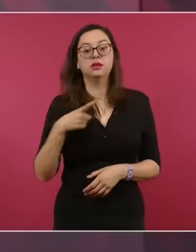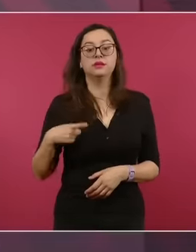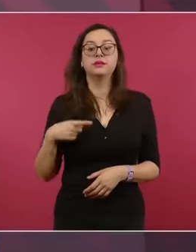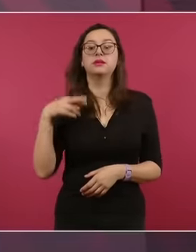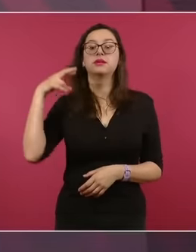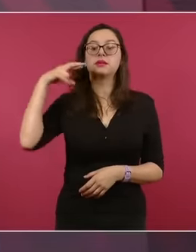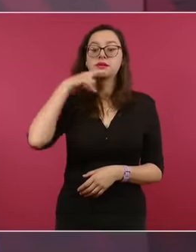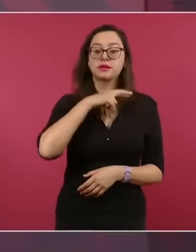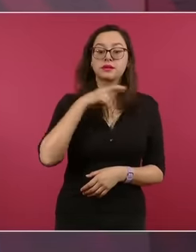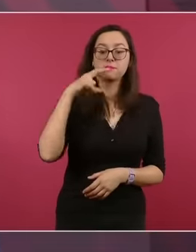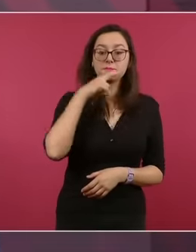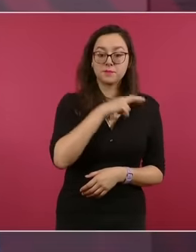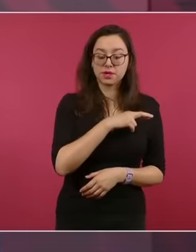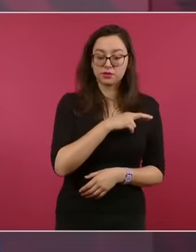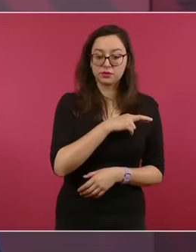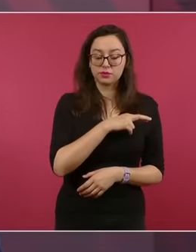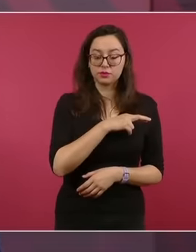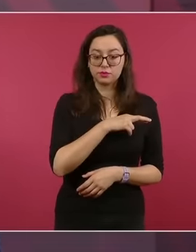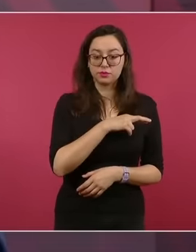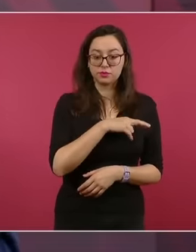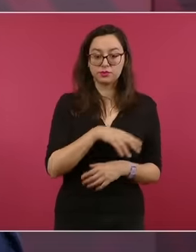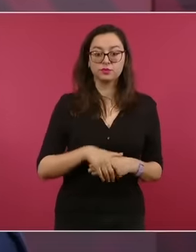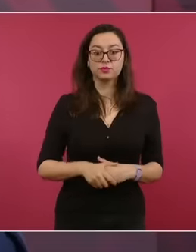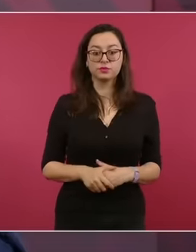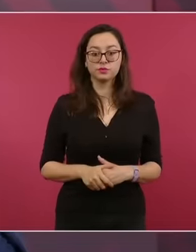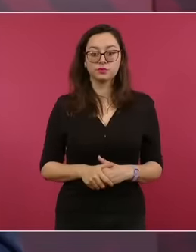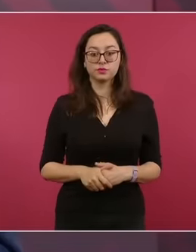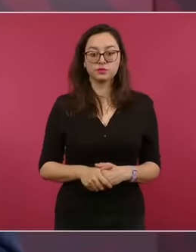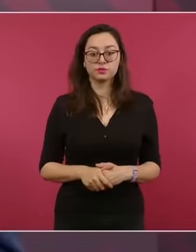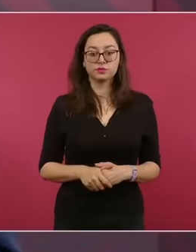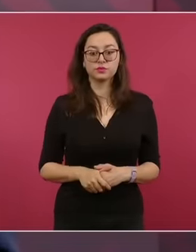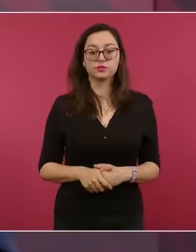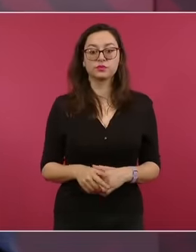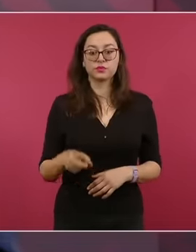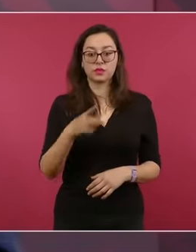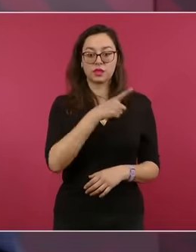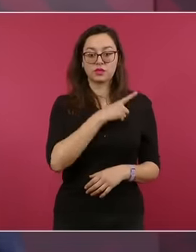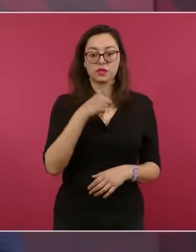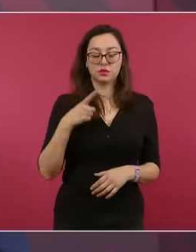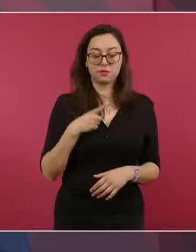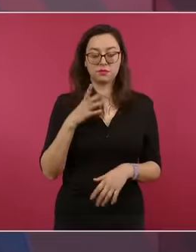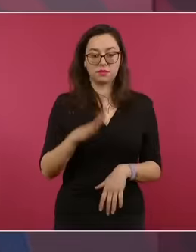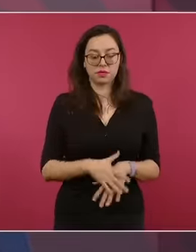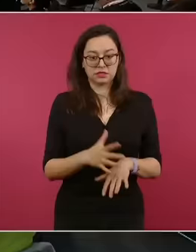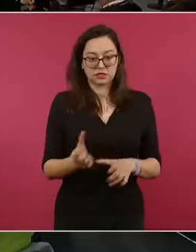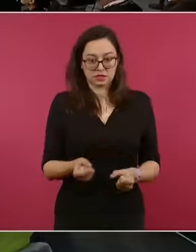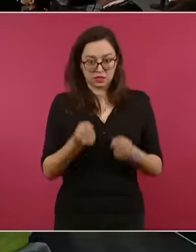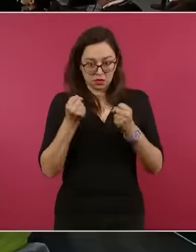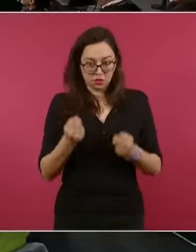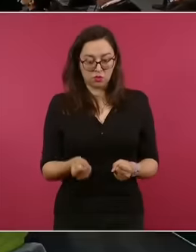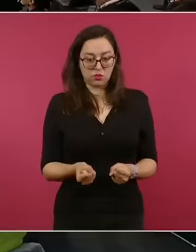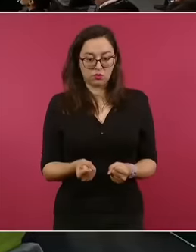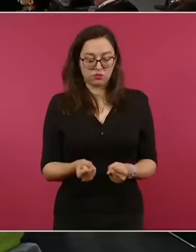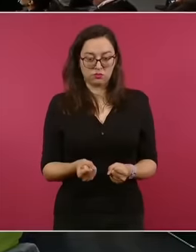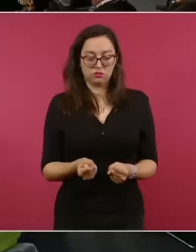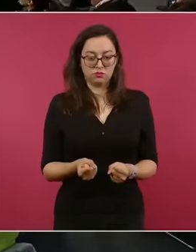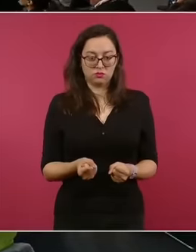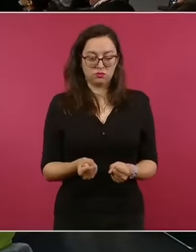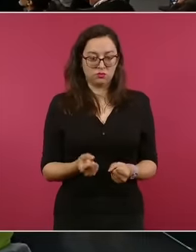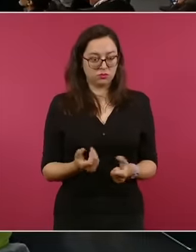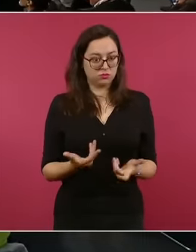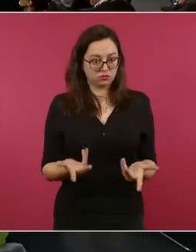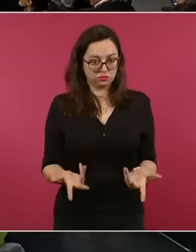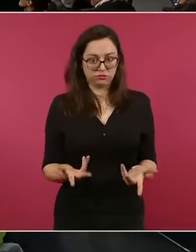y tiene que garantizarse la inmunidad diplomática.